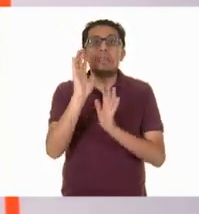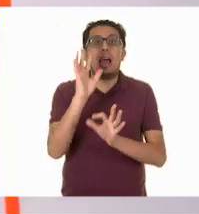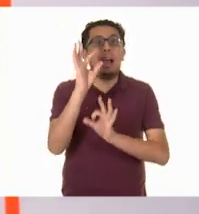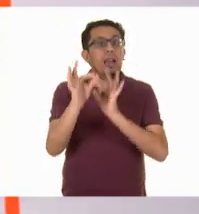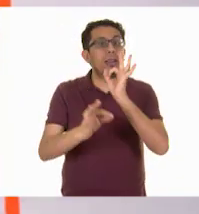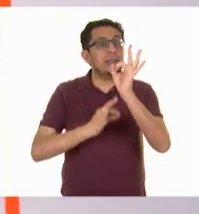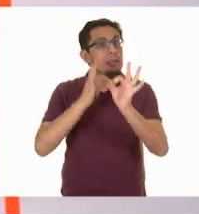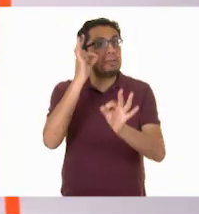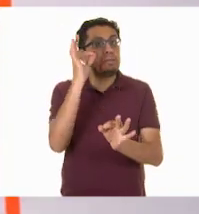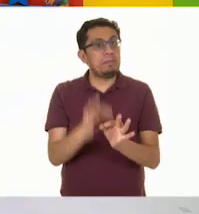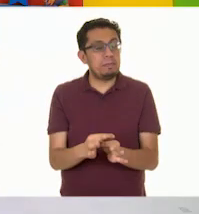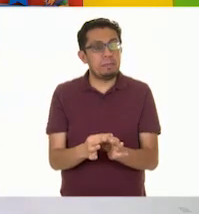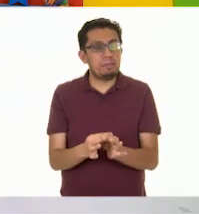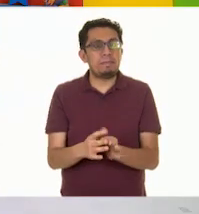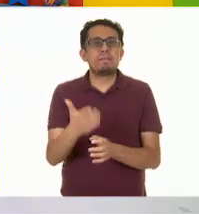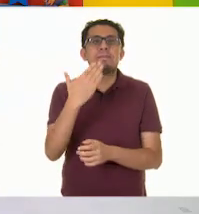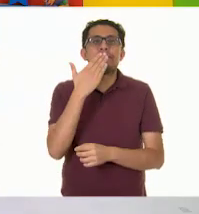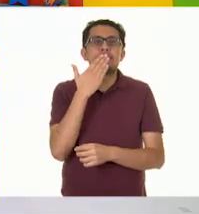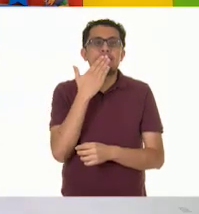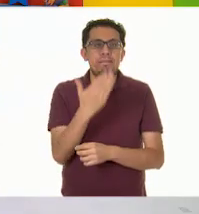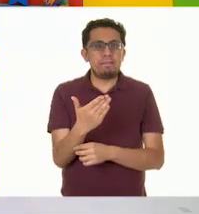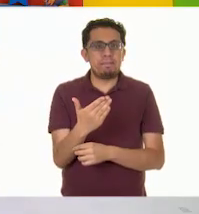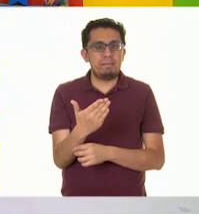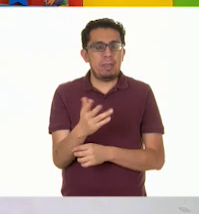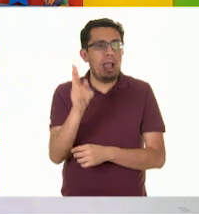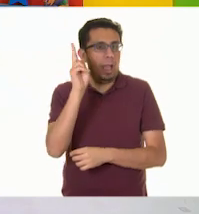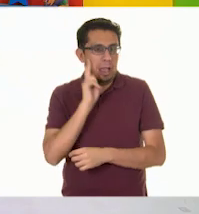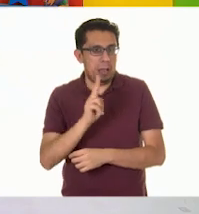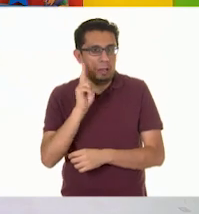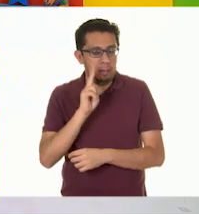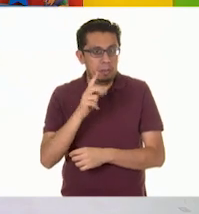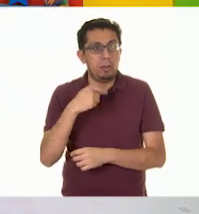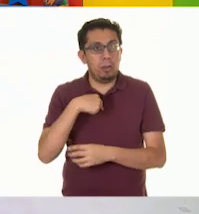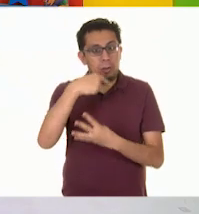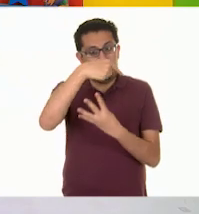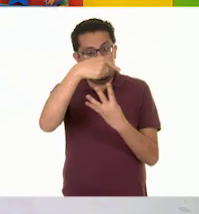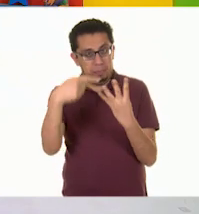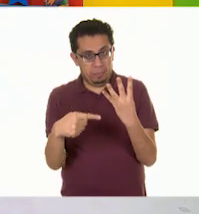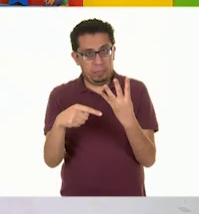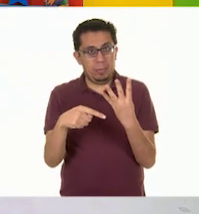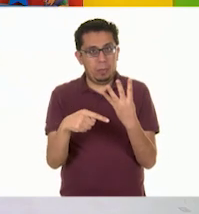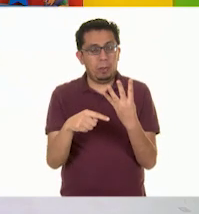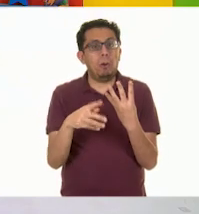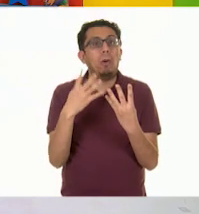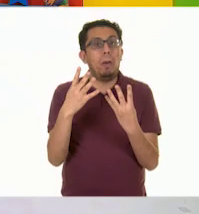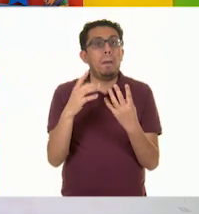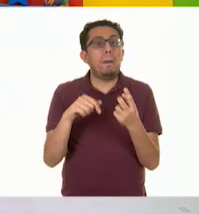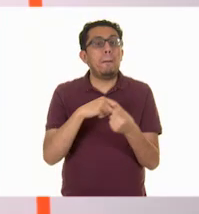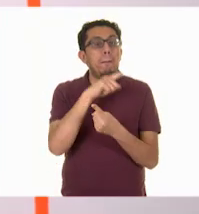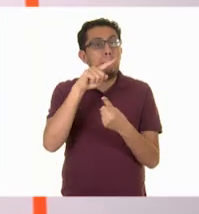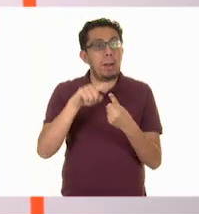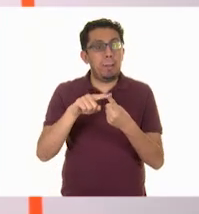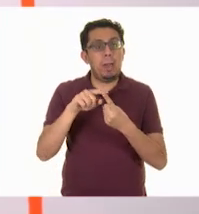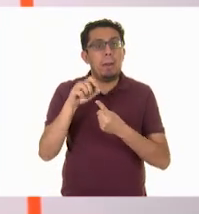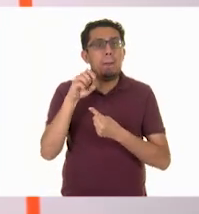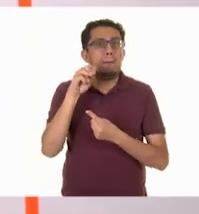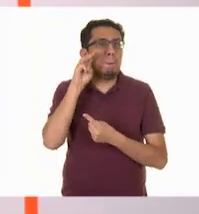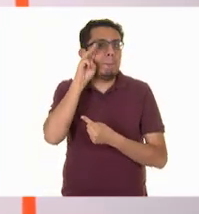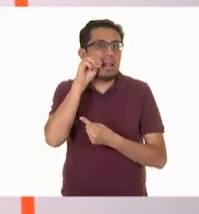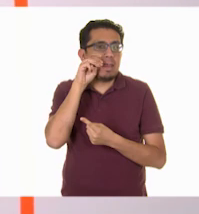limonero. ¡Bien! A ver, vamos a corroborar. Elegí cuatro. Primero, mandarino. Sí.